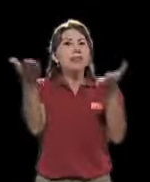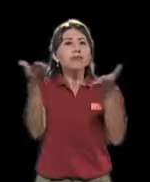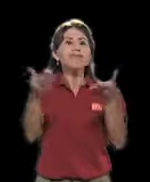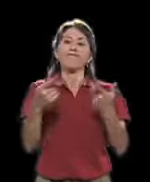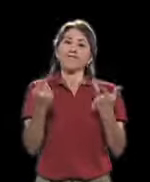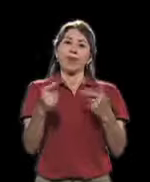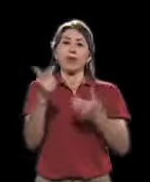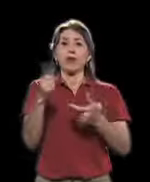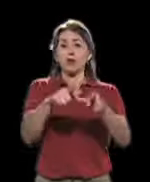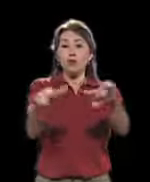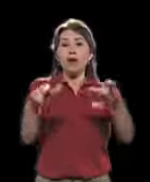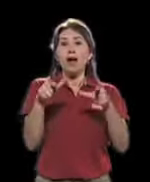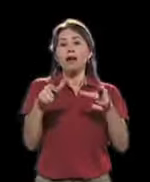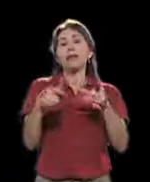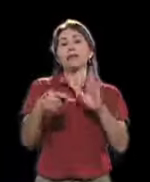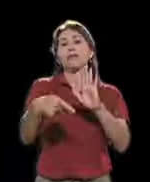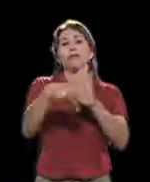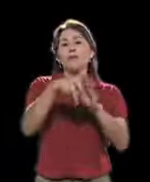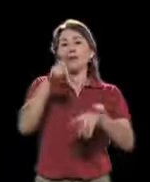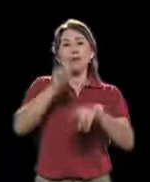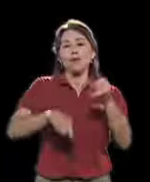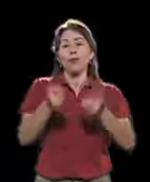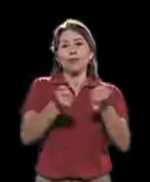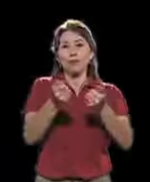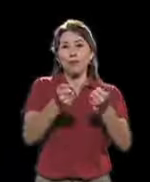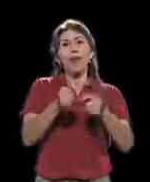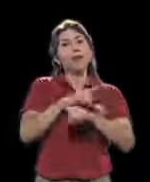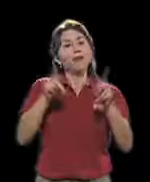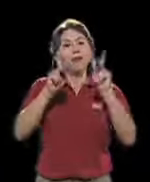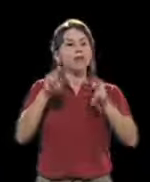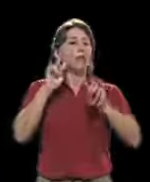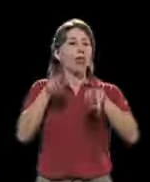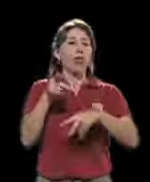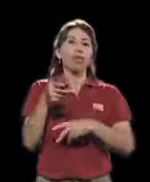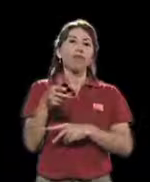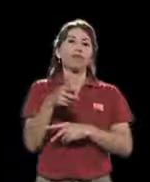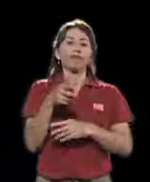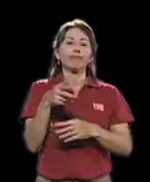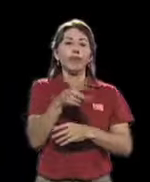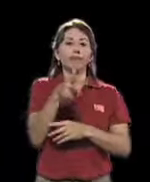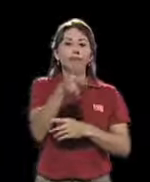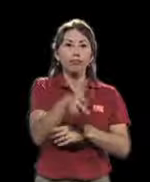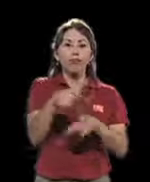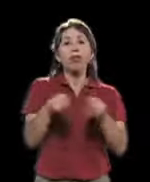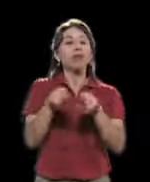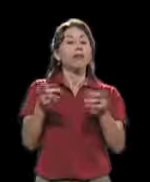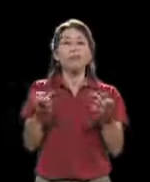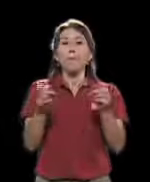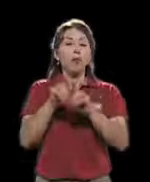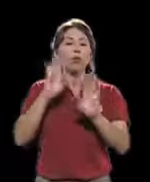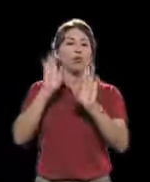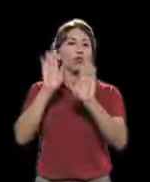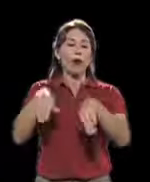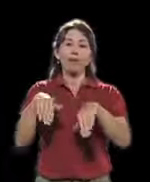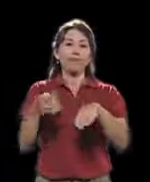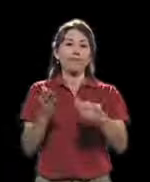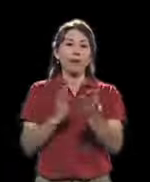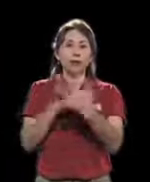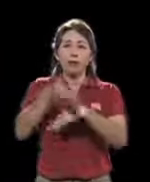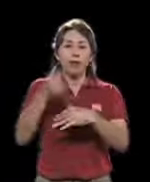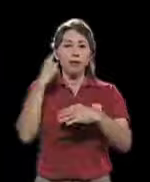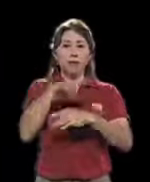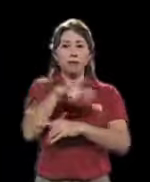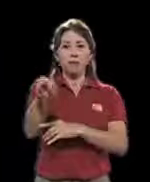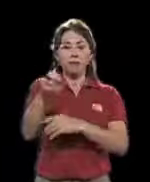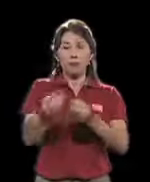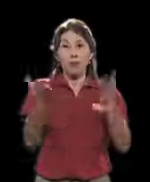estacionamiento reservados y la inaccesibilidad a transporte público los aspectos que recibieron mayor queja. Por ejemplo, el 3